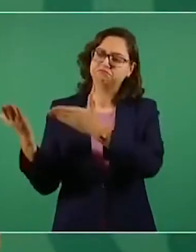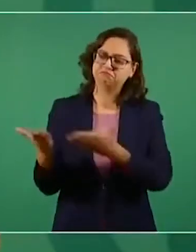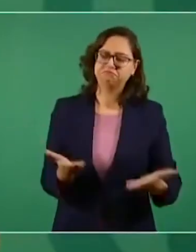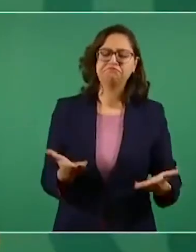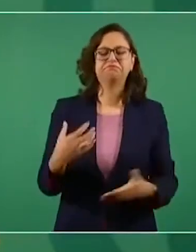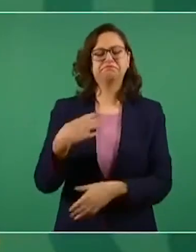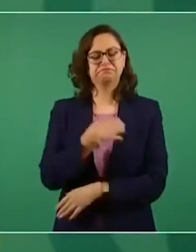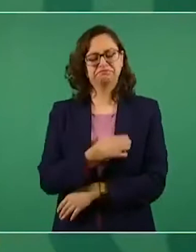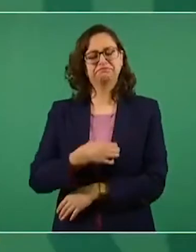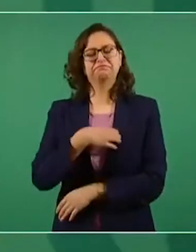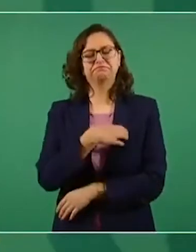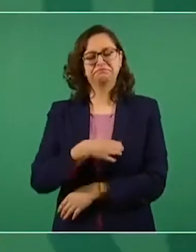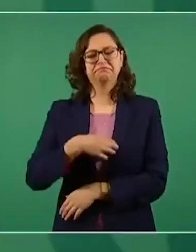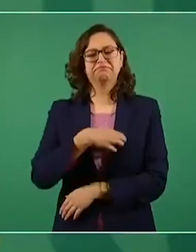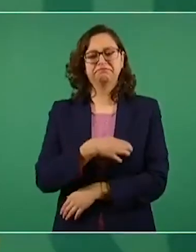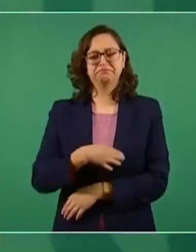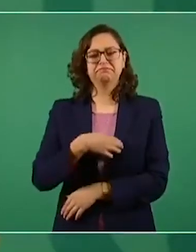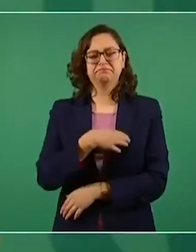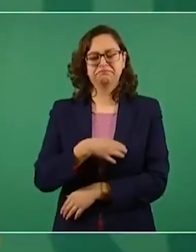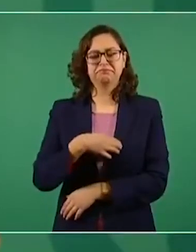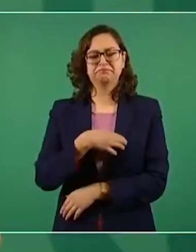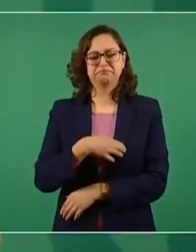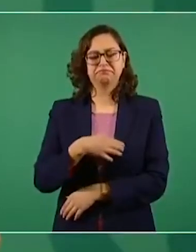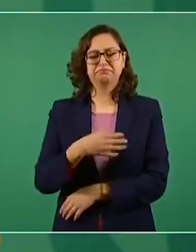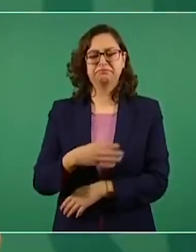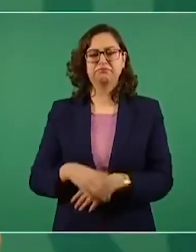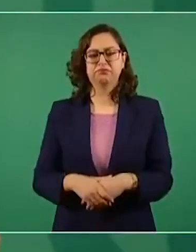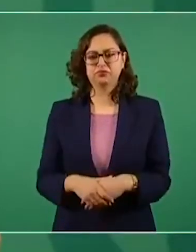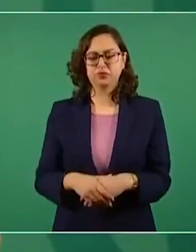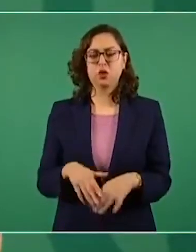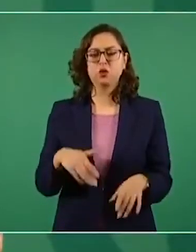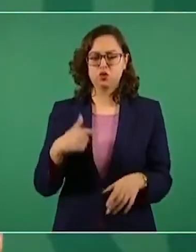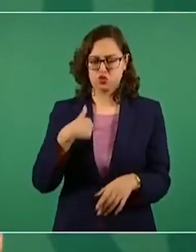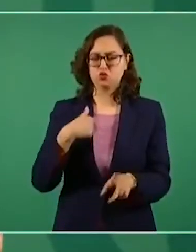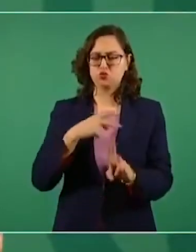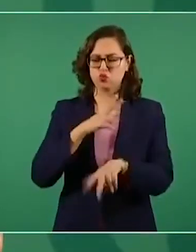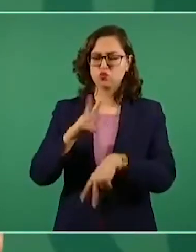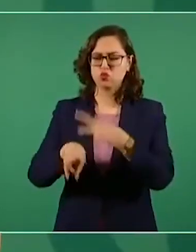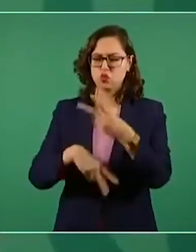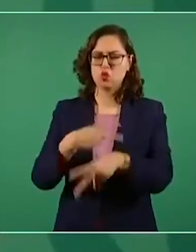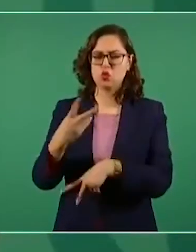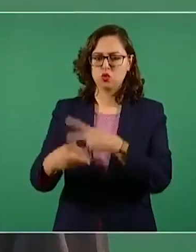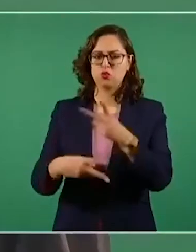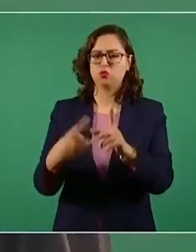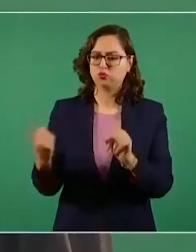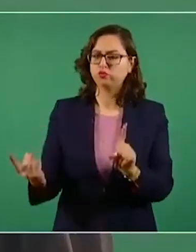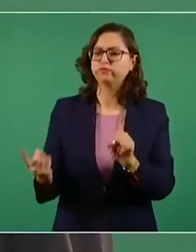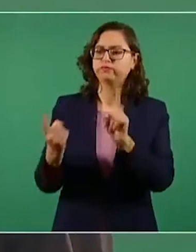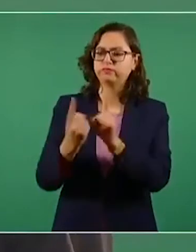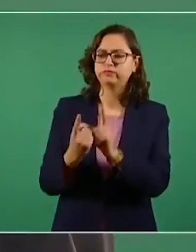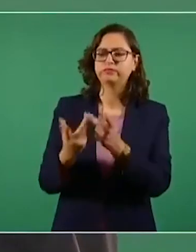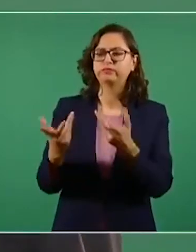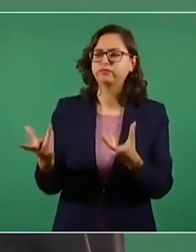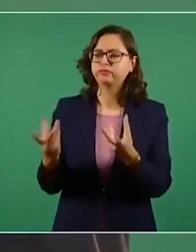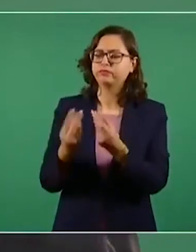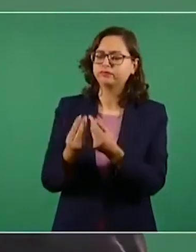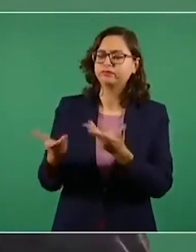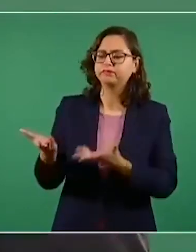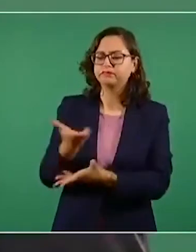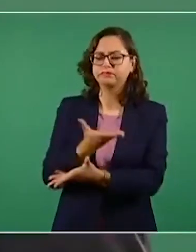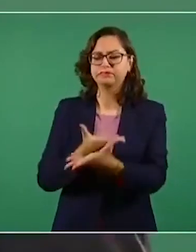voy a reunirme con ellos, se les va a